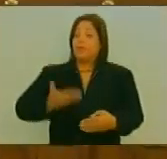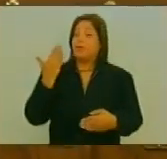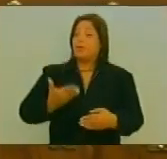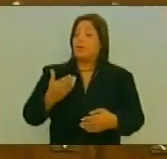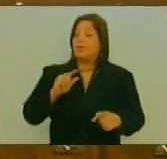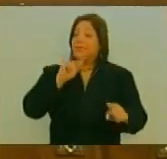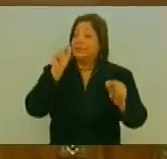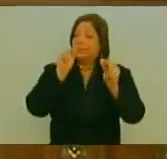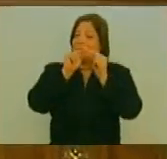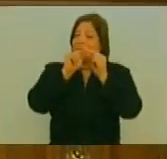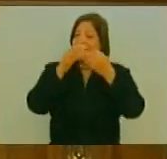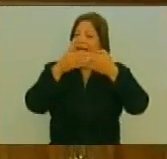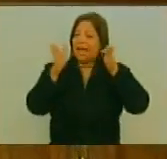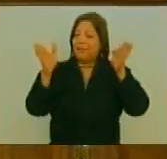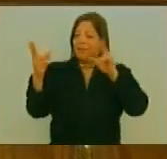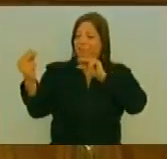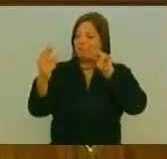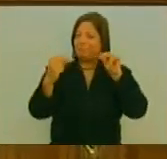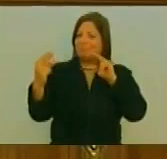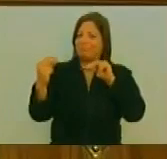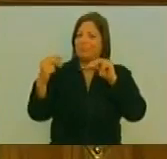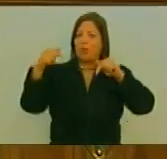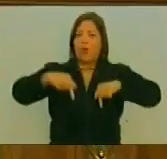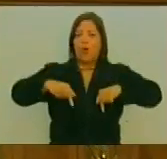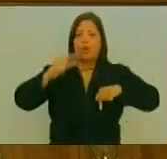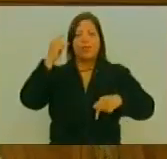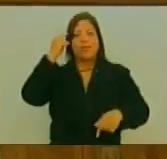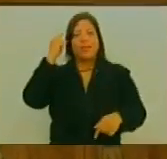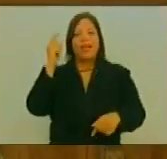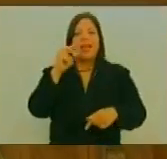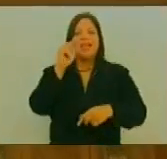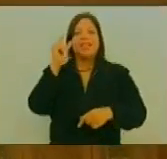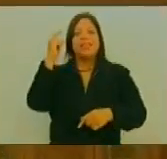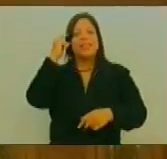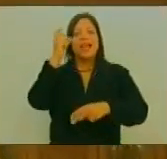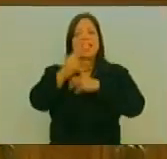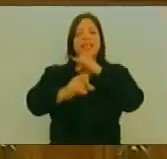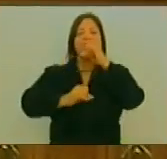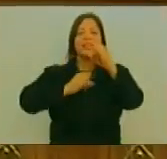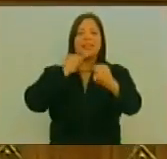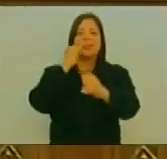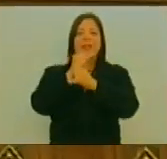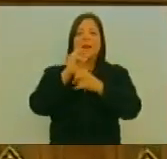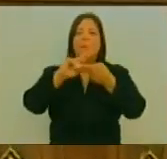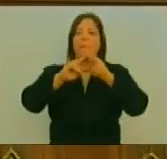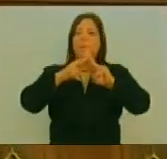Abrir Este Debate En Un Día Como Hoy Día Internacional De La Paz